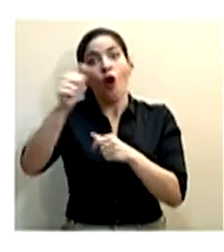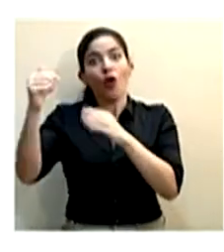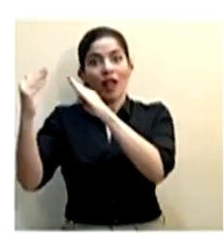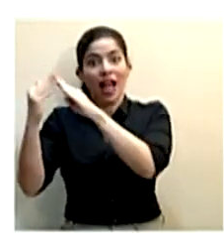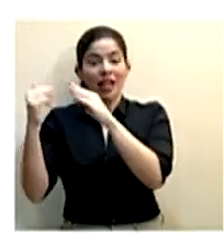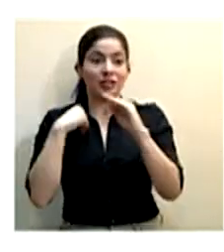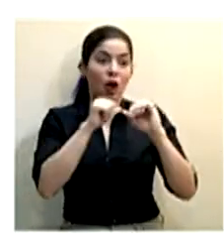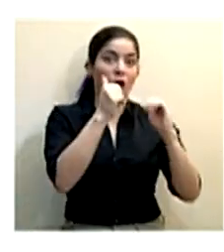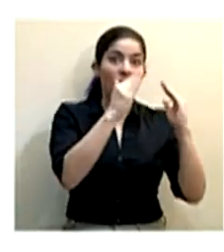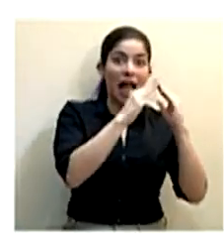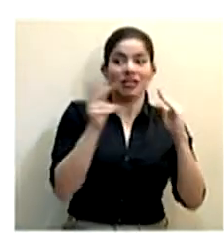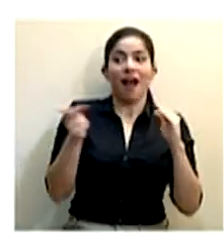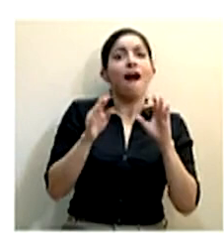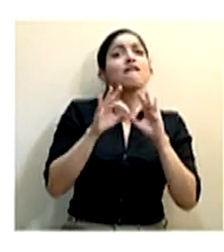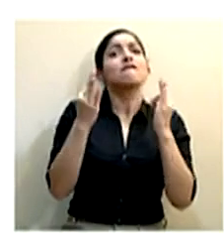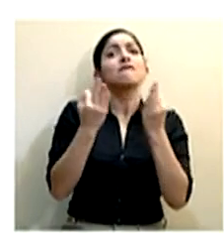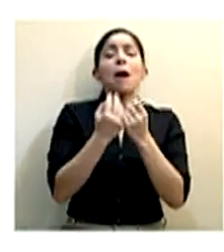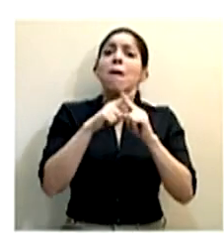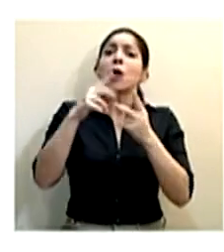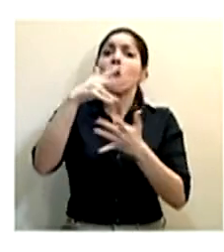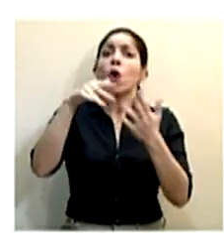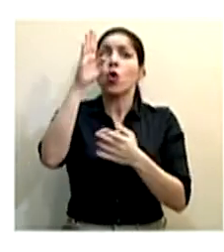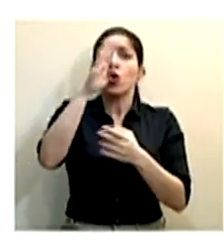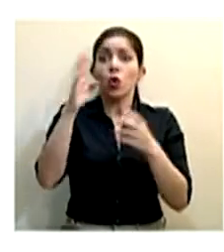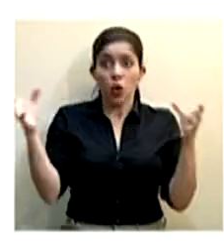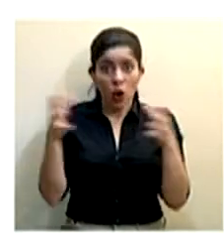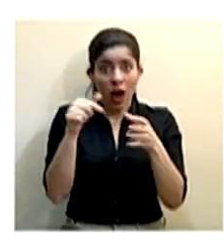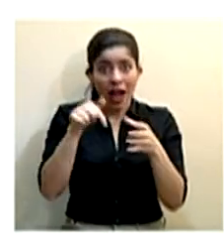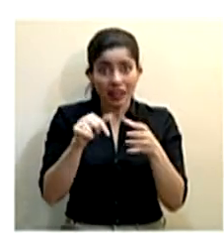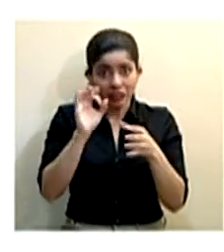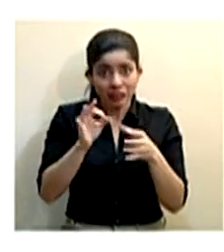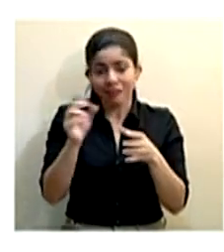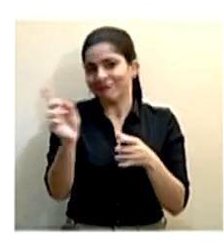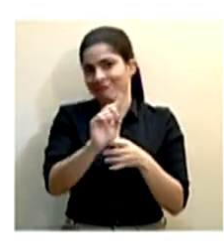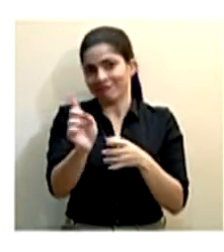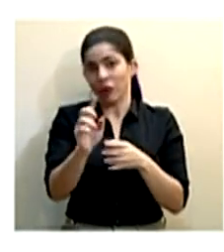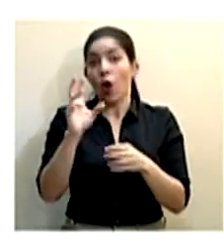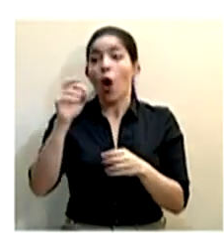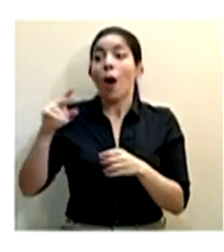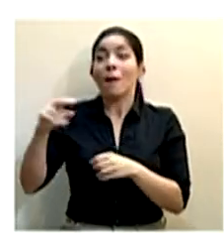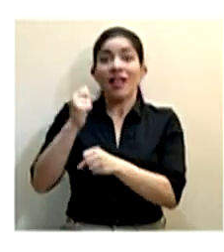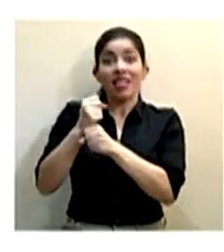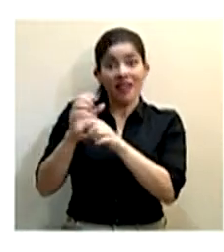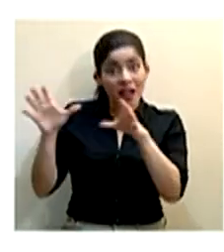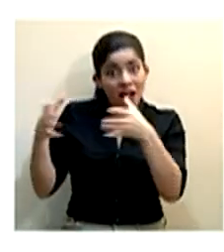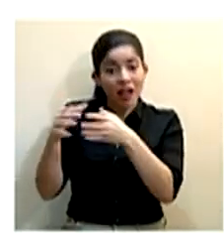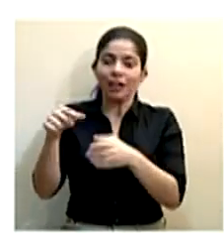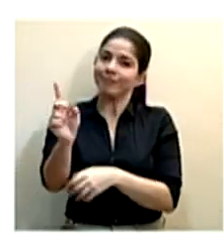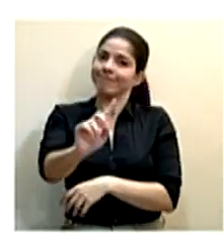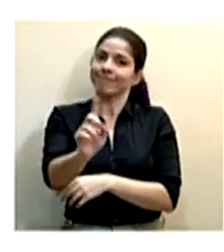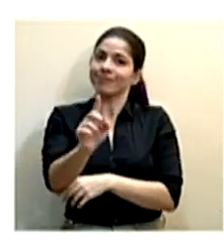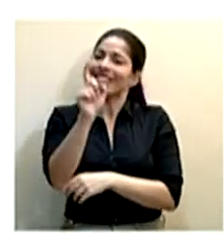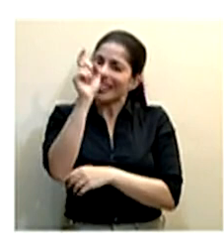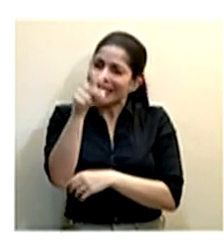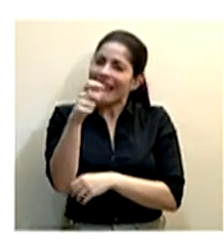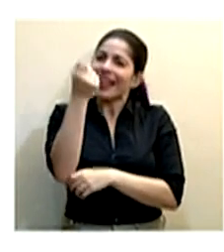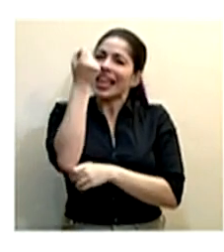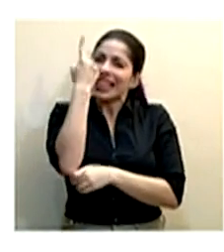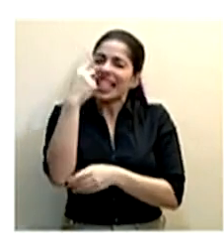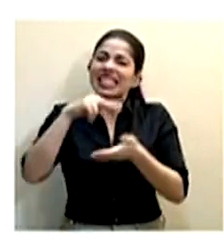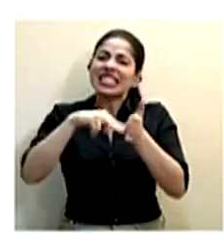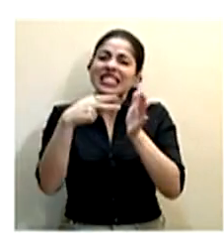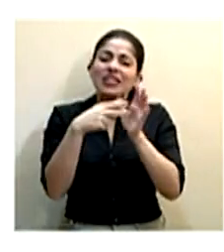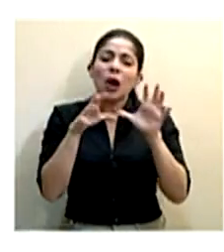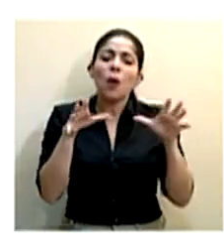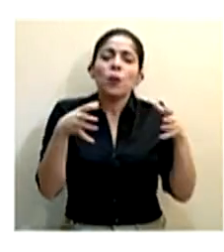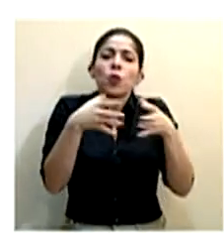mía que yo no estoy conviviendo normalmente o los compañeros de trabajo. Y esto como les digo, entender el concepto de burbuja